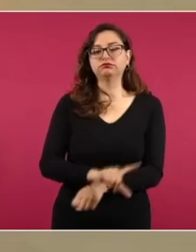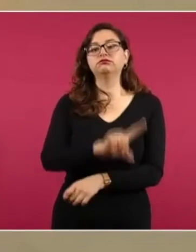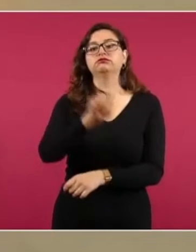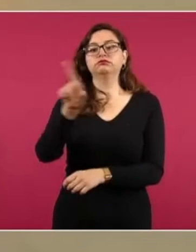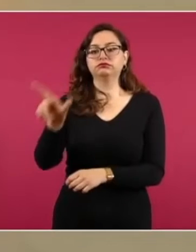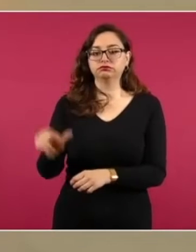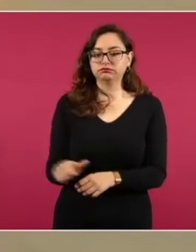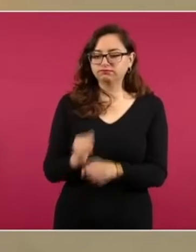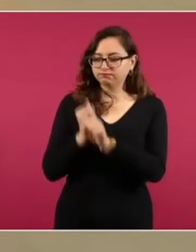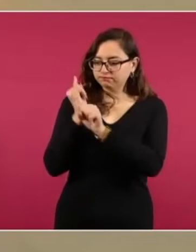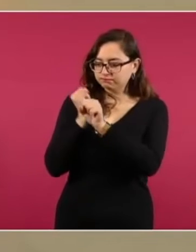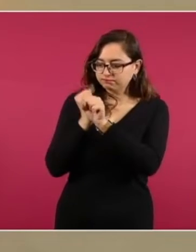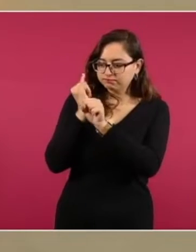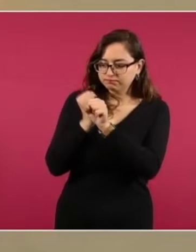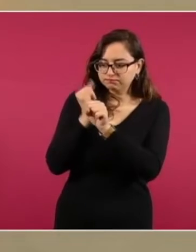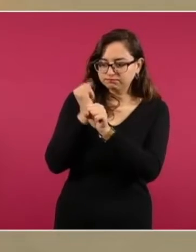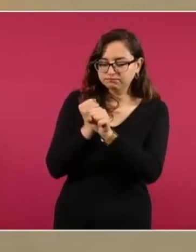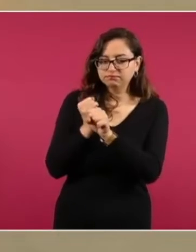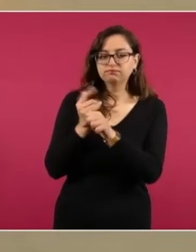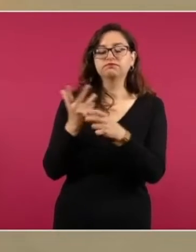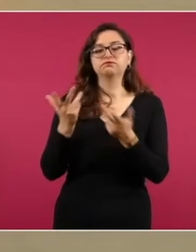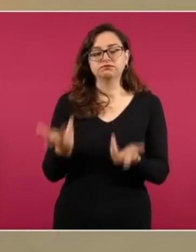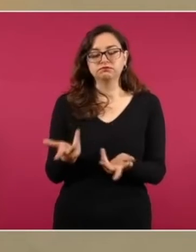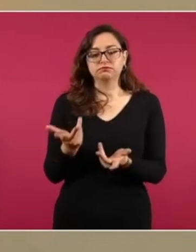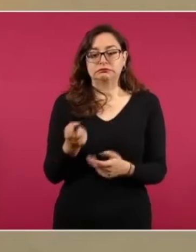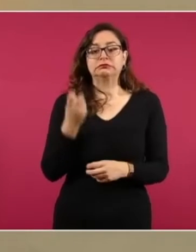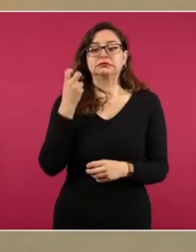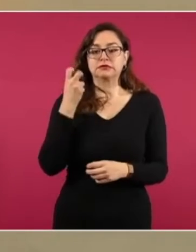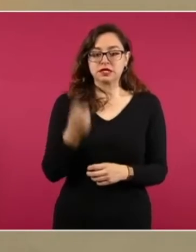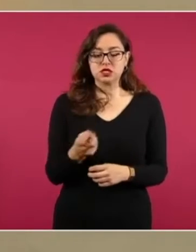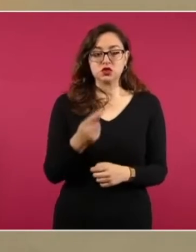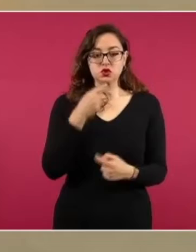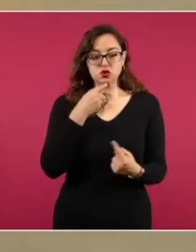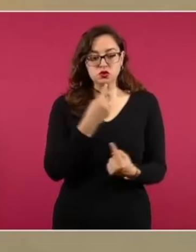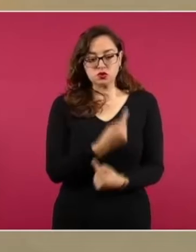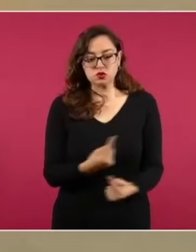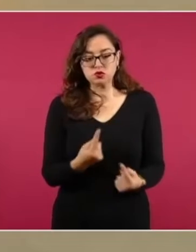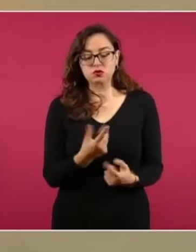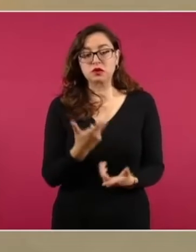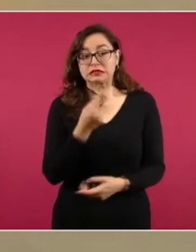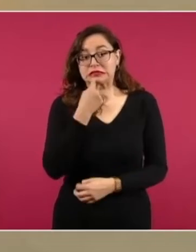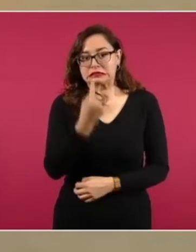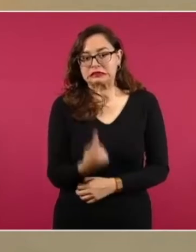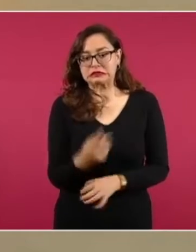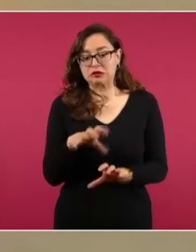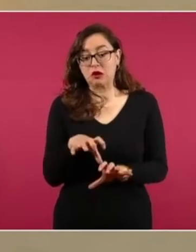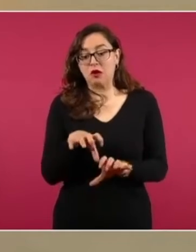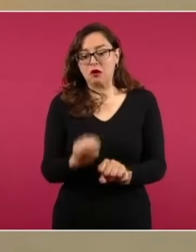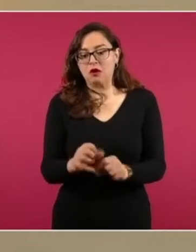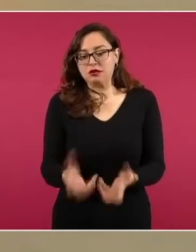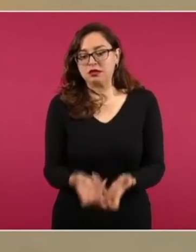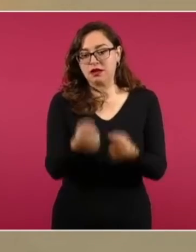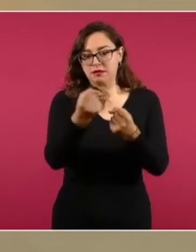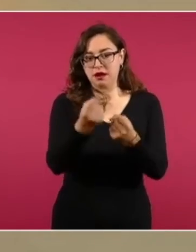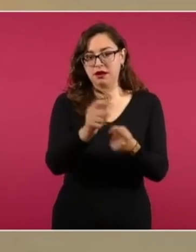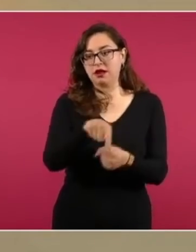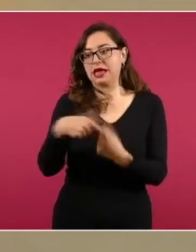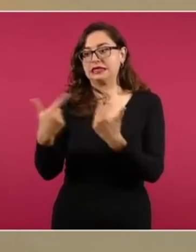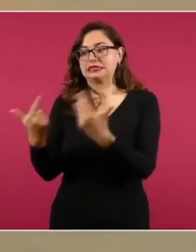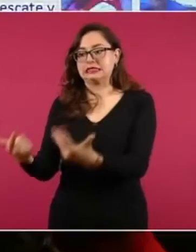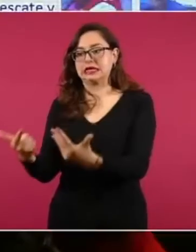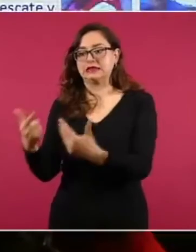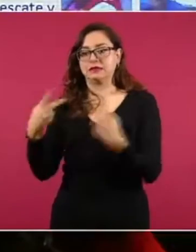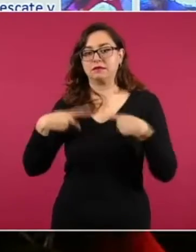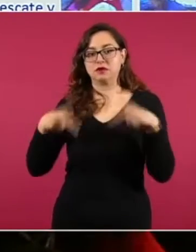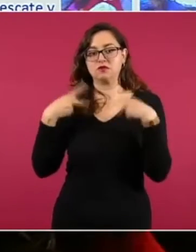logró dar con el paradero del menor y detener a siete personas, quien eran parte de una célula criminal que